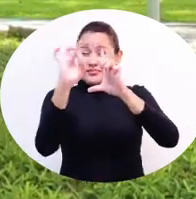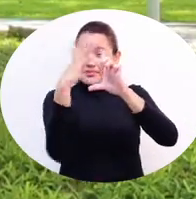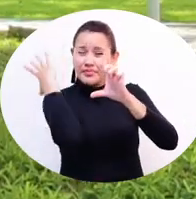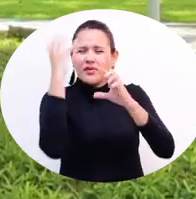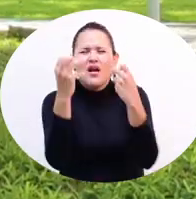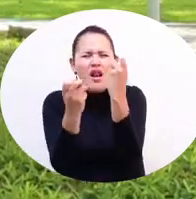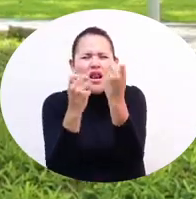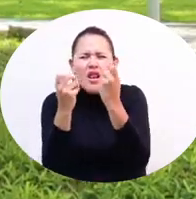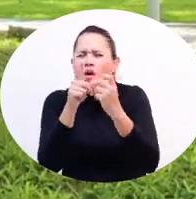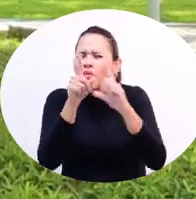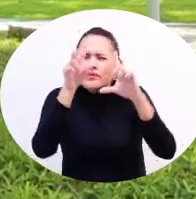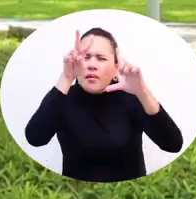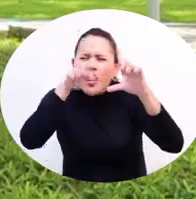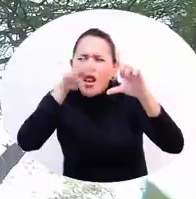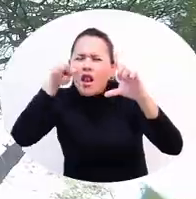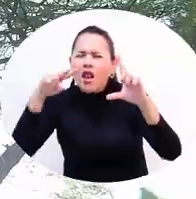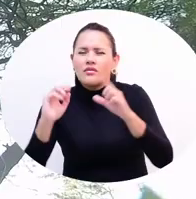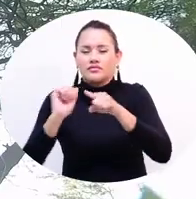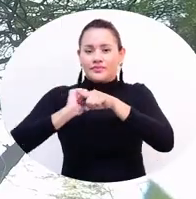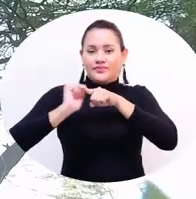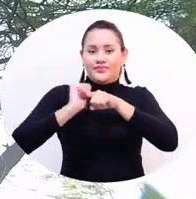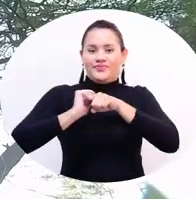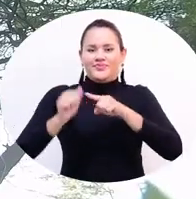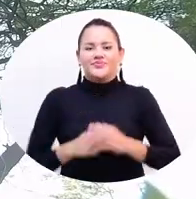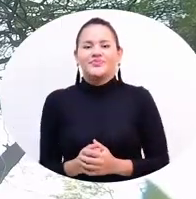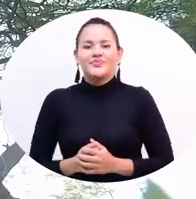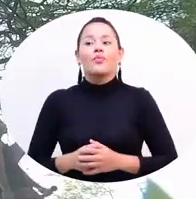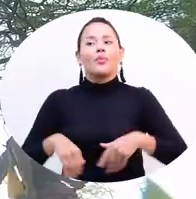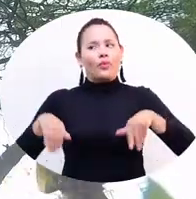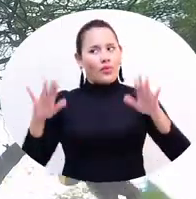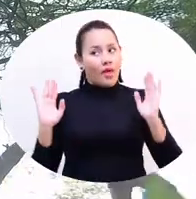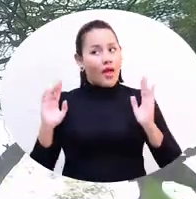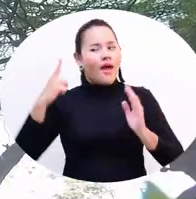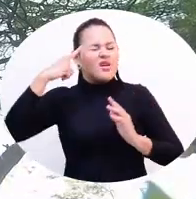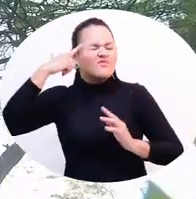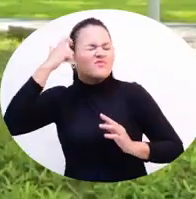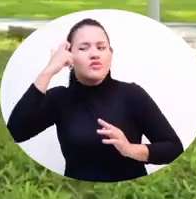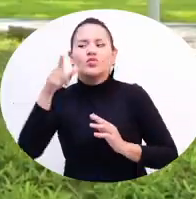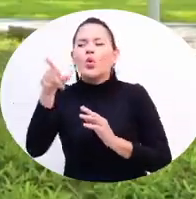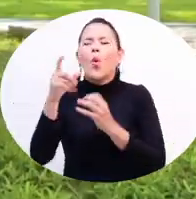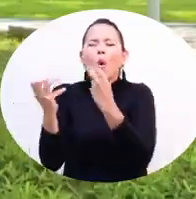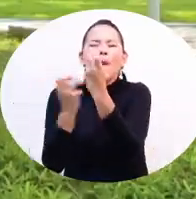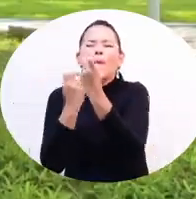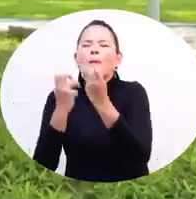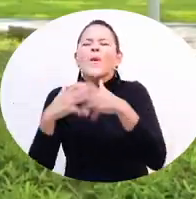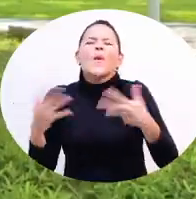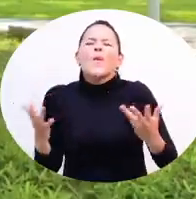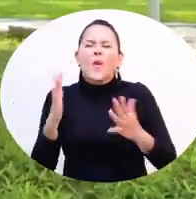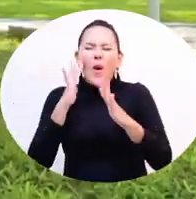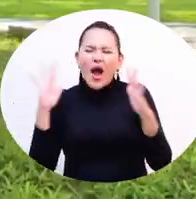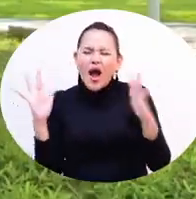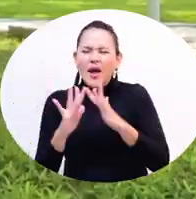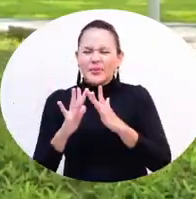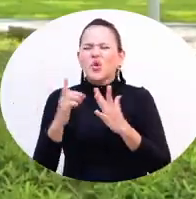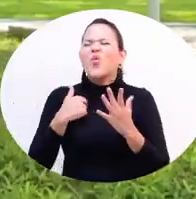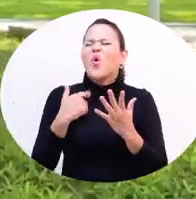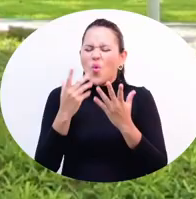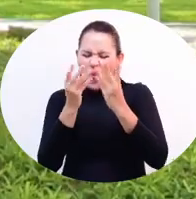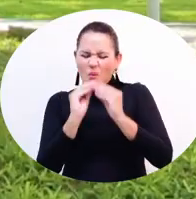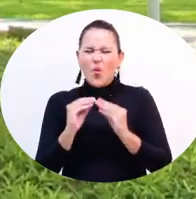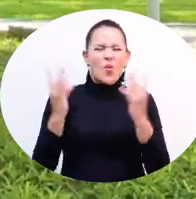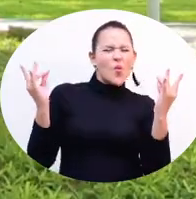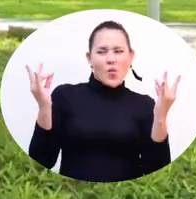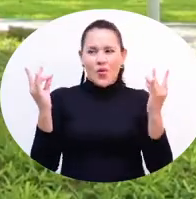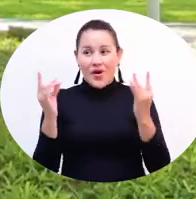todos los días. ¿Y sabes qué? Te tengo un reto. El reto lo voy a asumir yo, pero el reto tuyo es darme como unos tips básicos de algunos